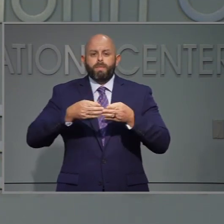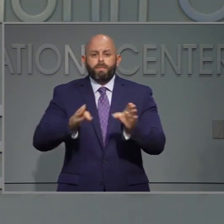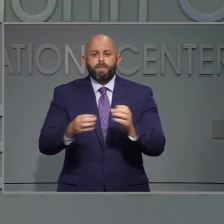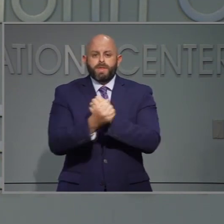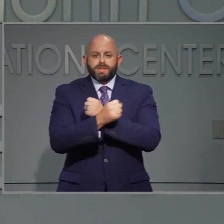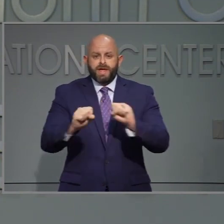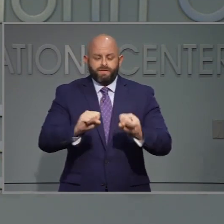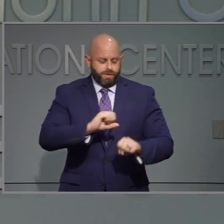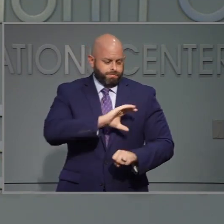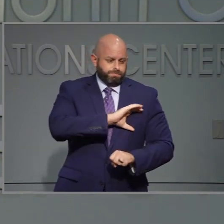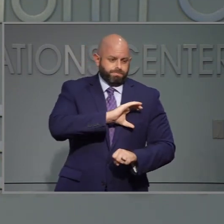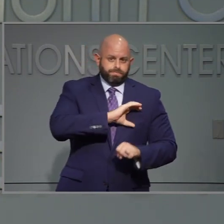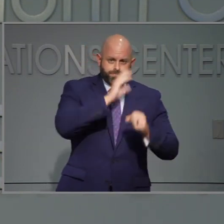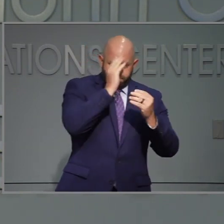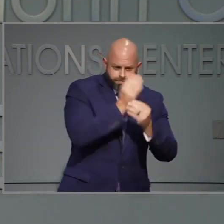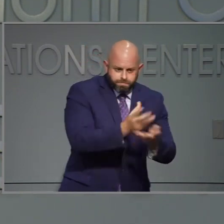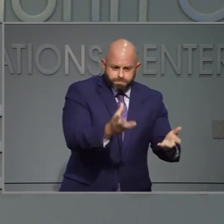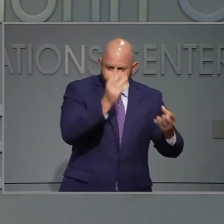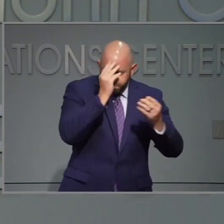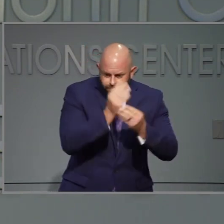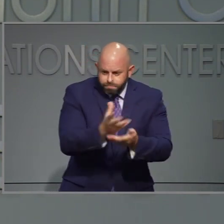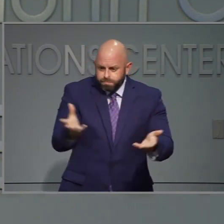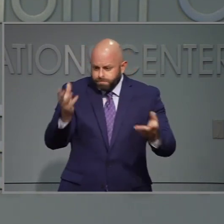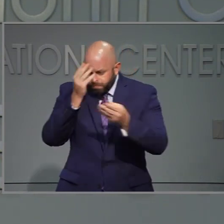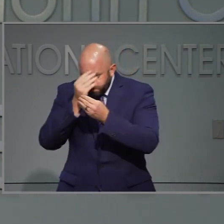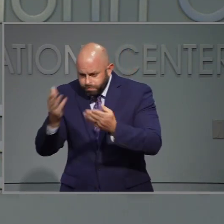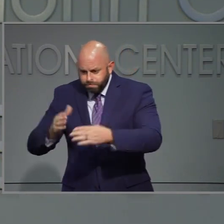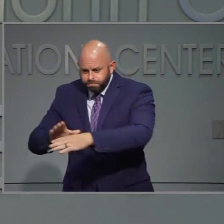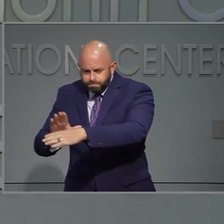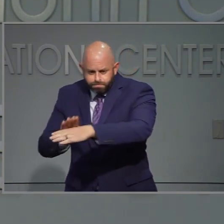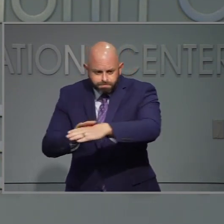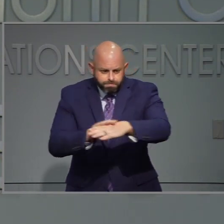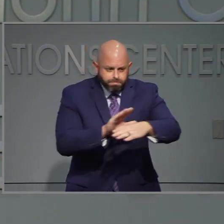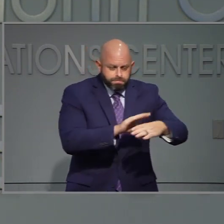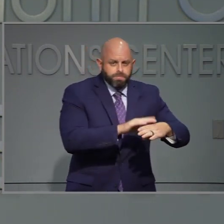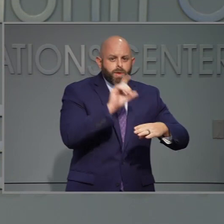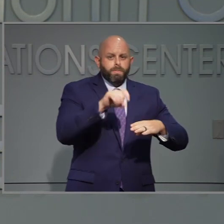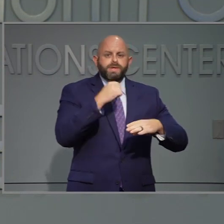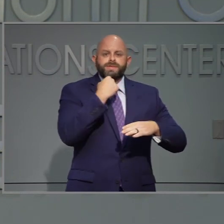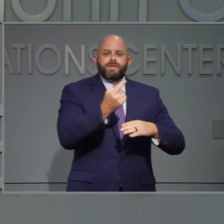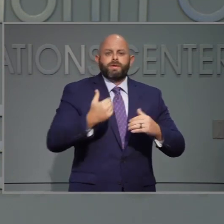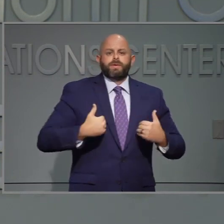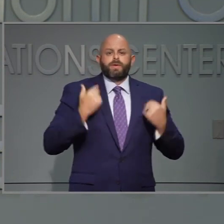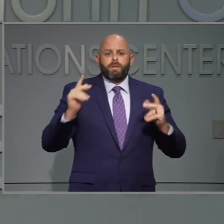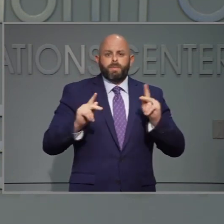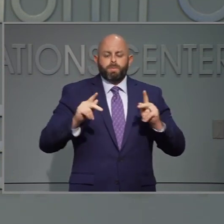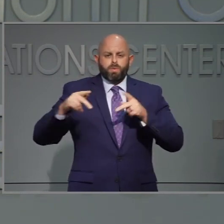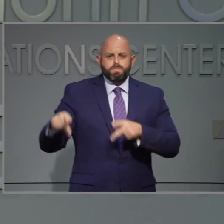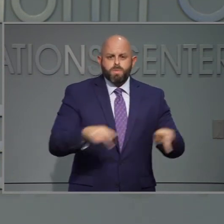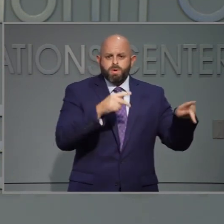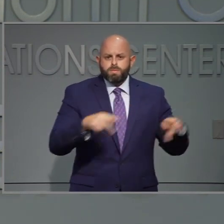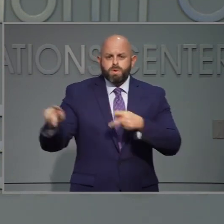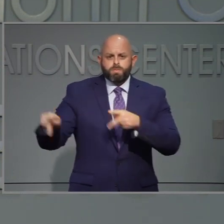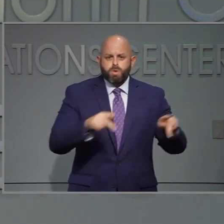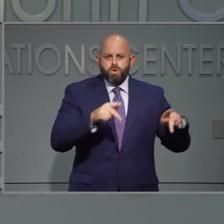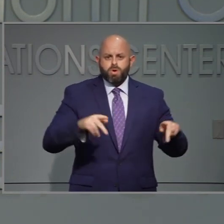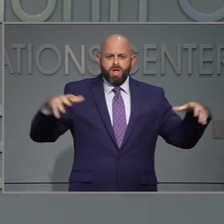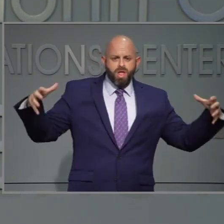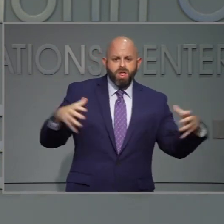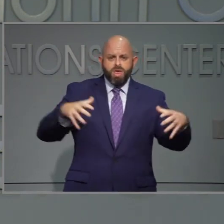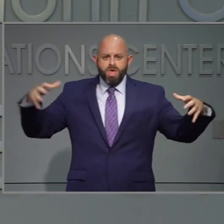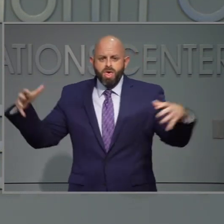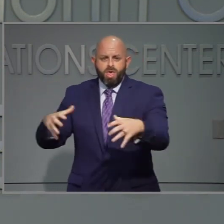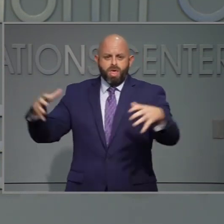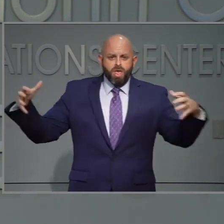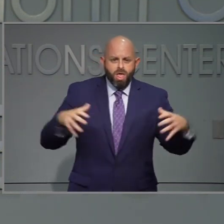Pública se comunicó con los agentes del orden público en todo el estado y en nuestras universidades sobre la importancia de cumplir la orden de usar cubrebocas